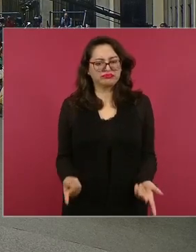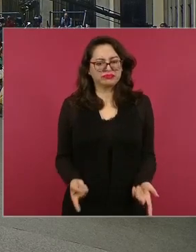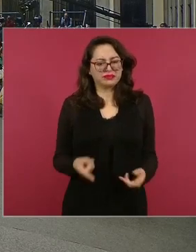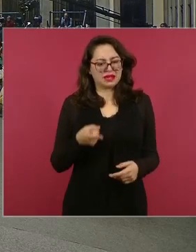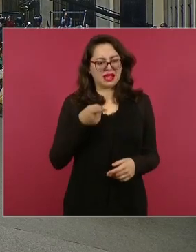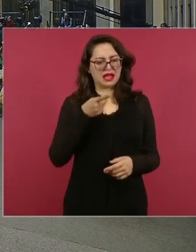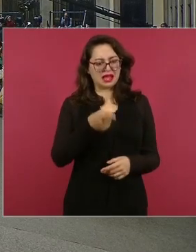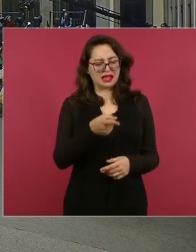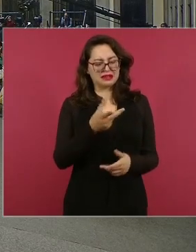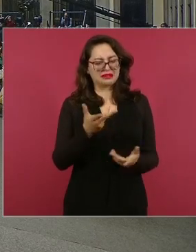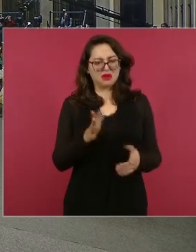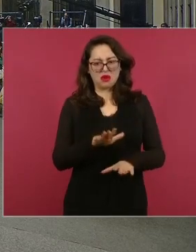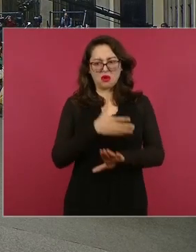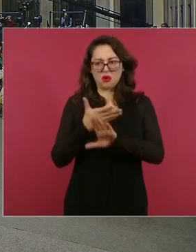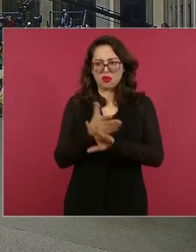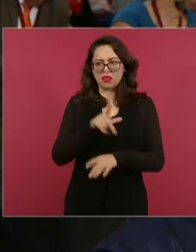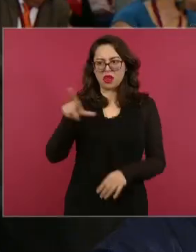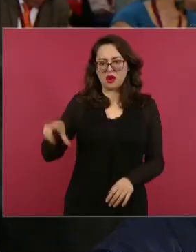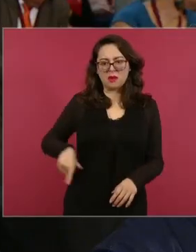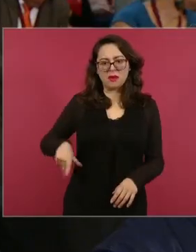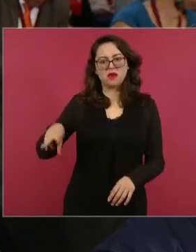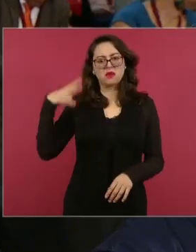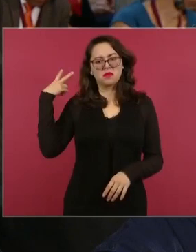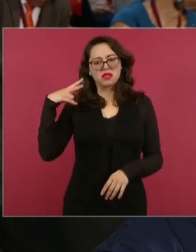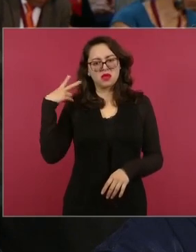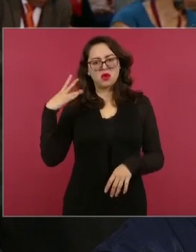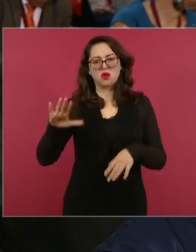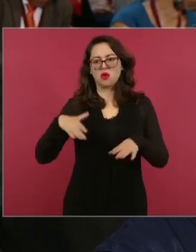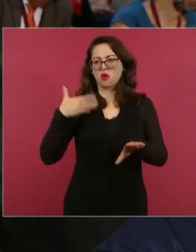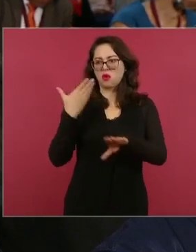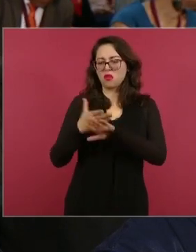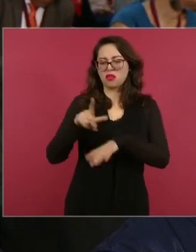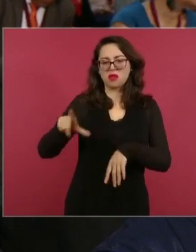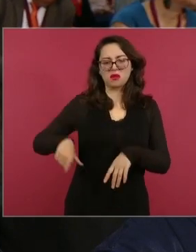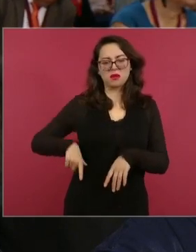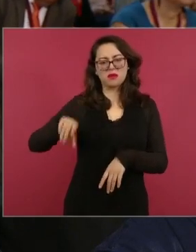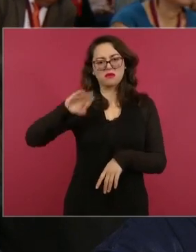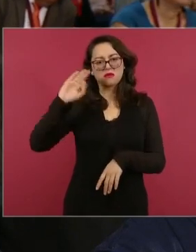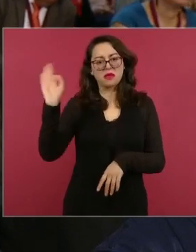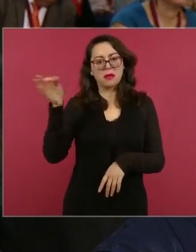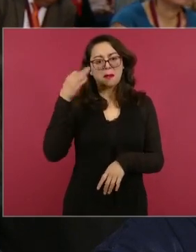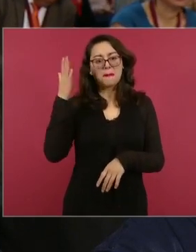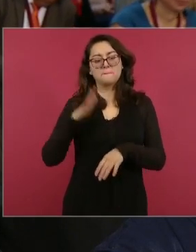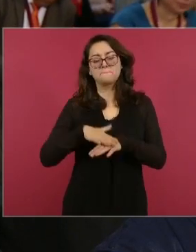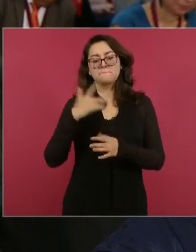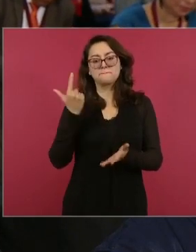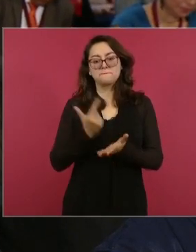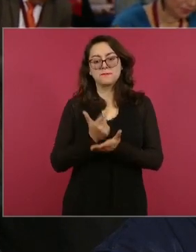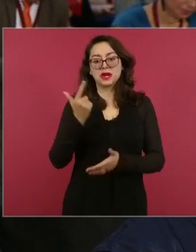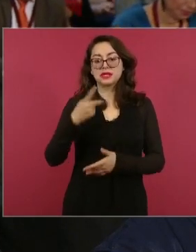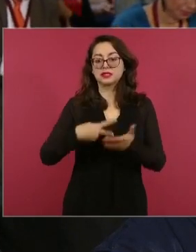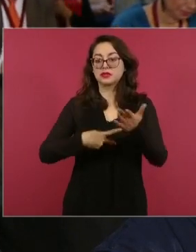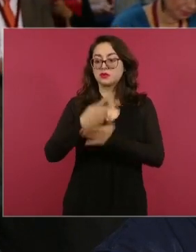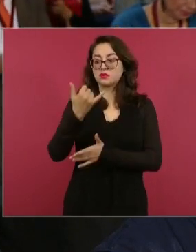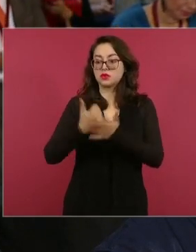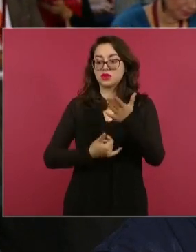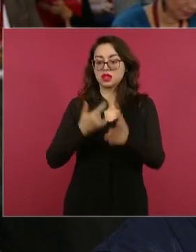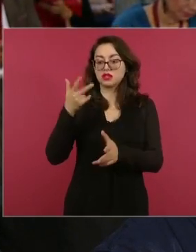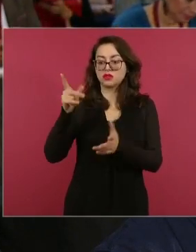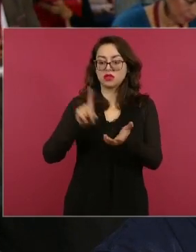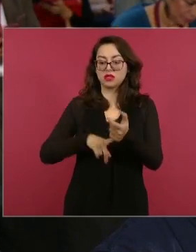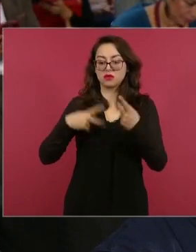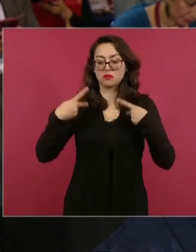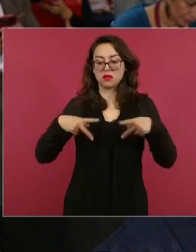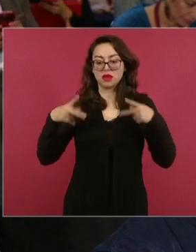Veracruz y del gobierno federal y lo más grave poniendo en peligro la vida de usuarios de ese importante proyecto en Tren Maya